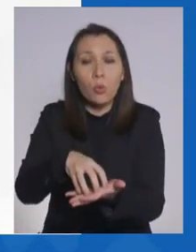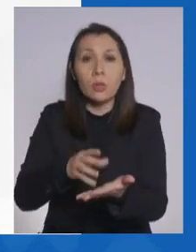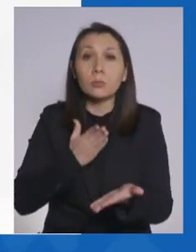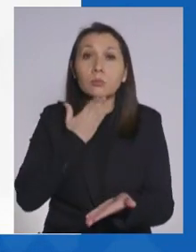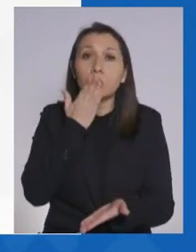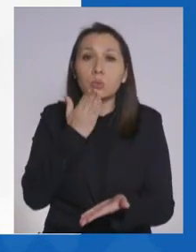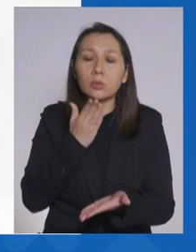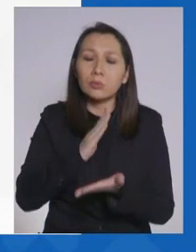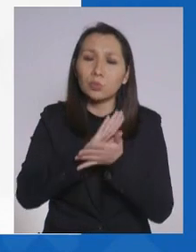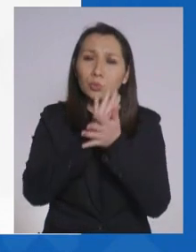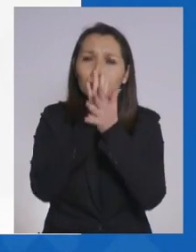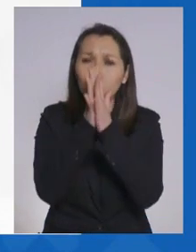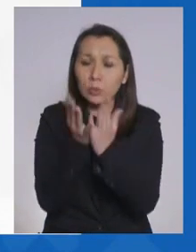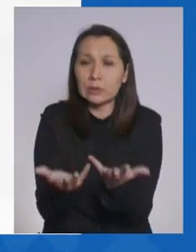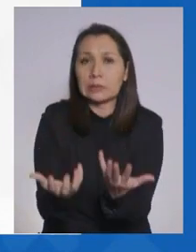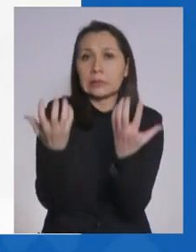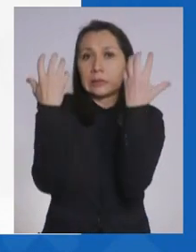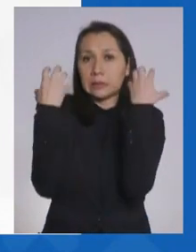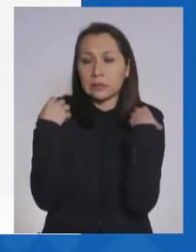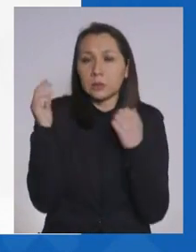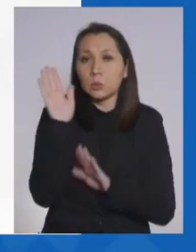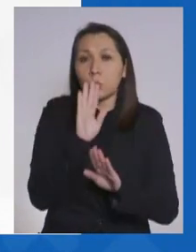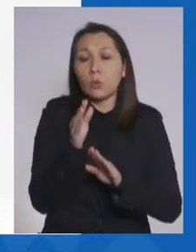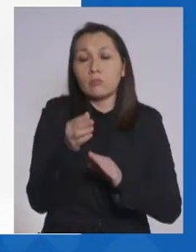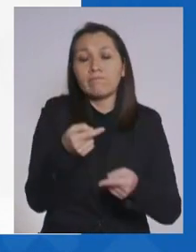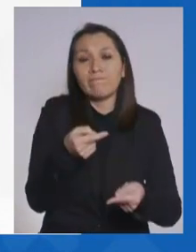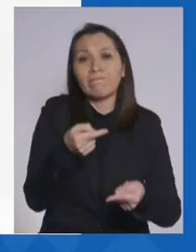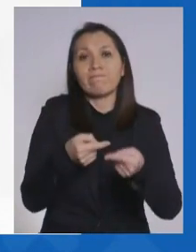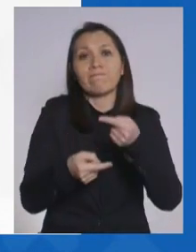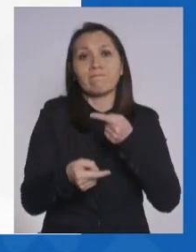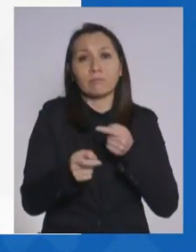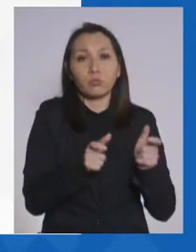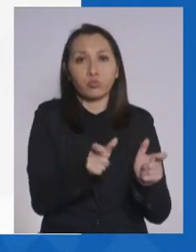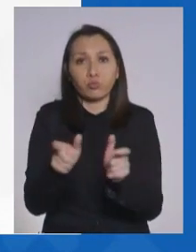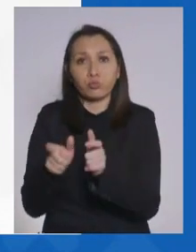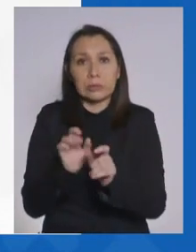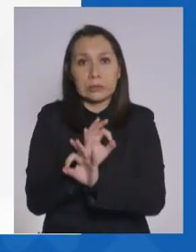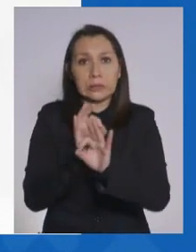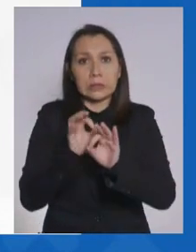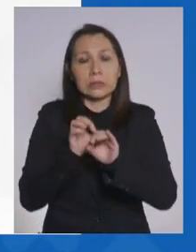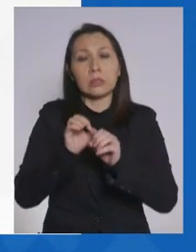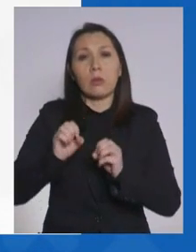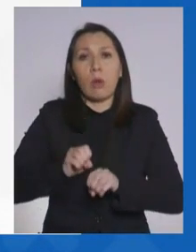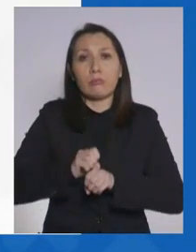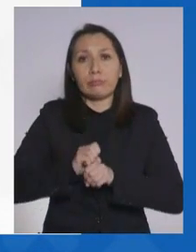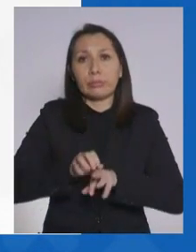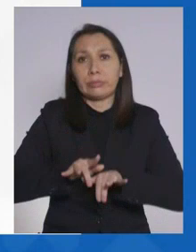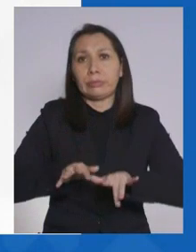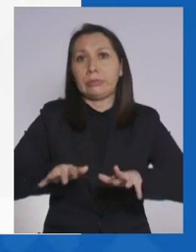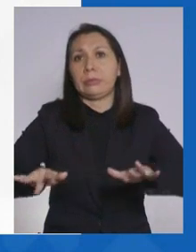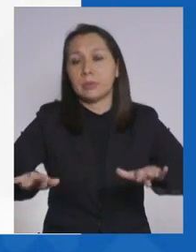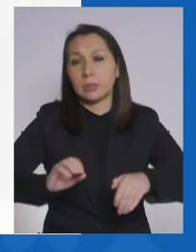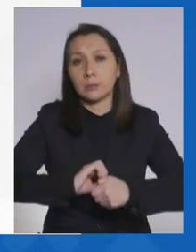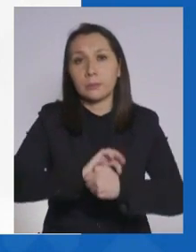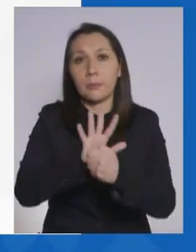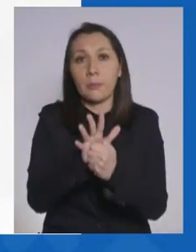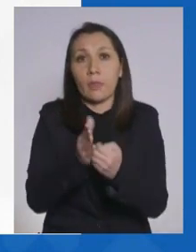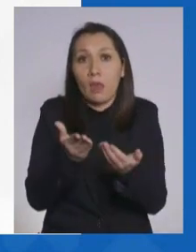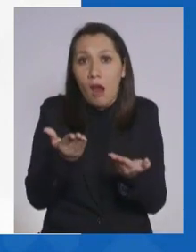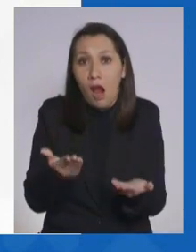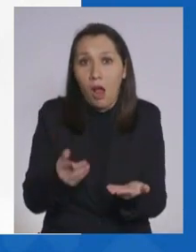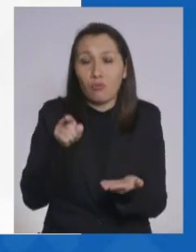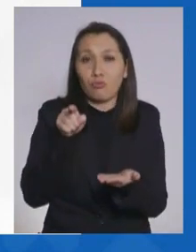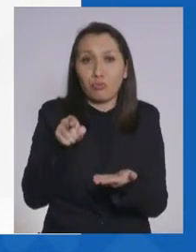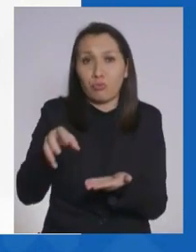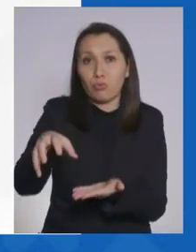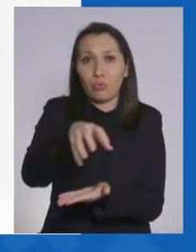tomar todas las medidas necesarias para volver a contener este brote que está ocurriendo en esta